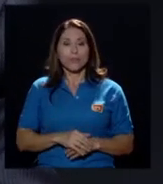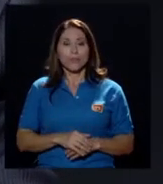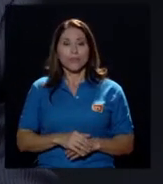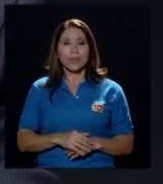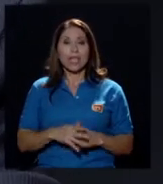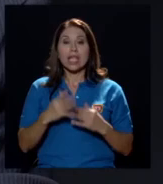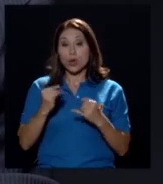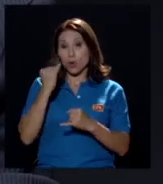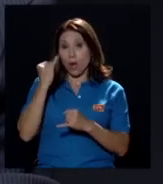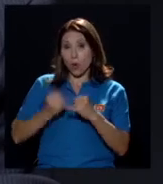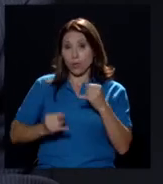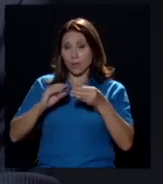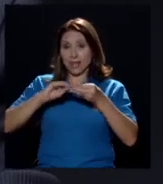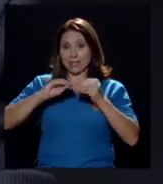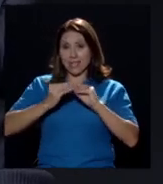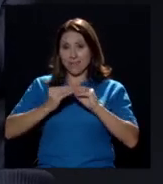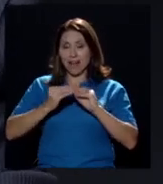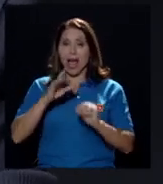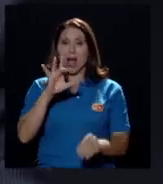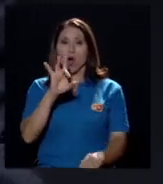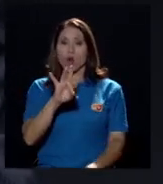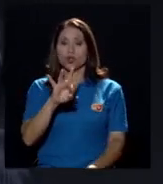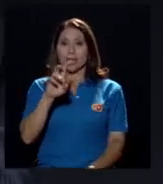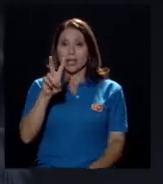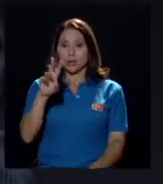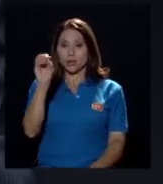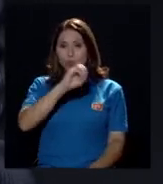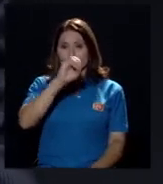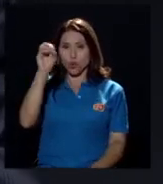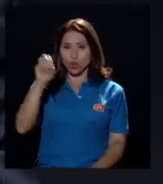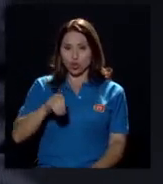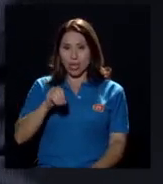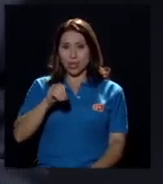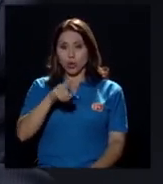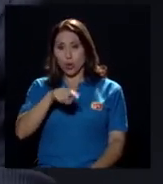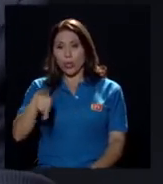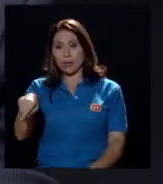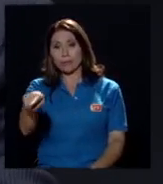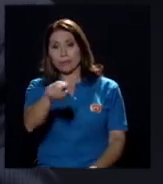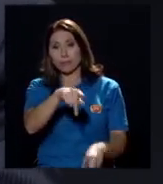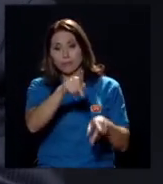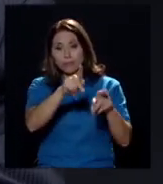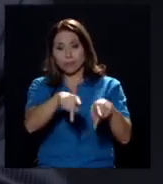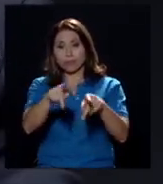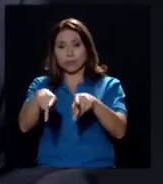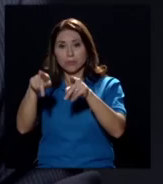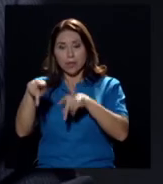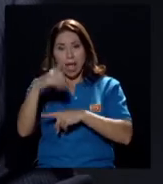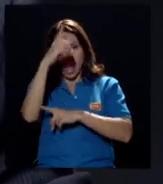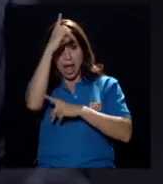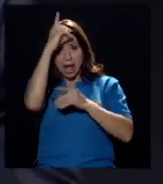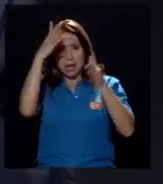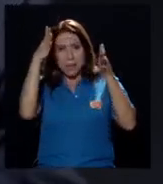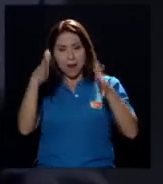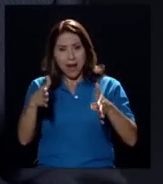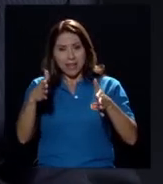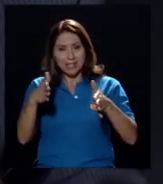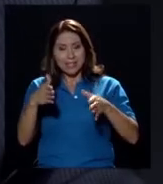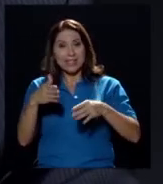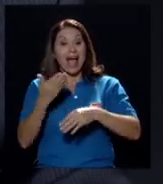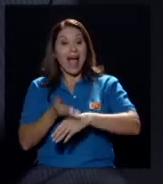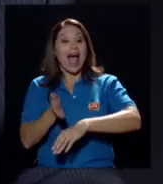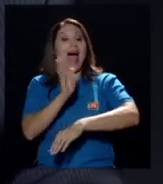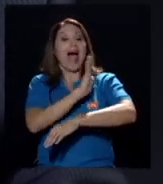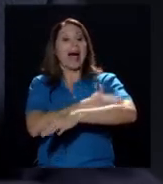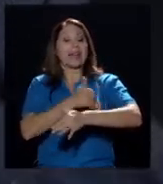cifra 82% de los alemanes estaban convencidas antes de las